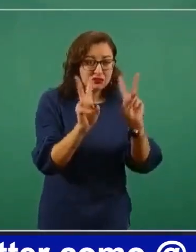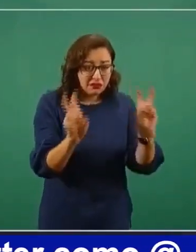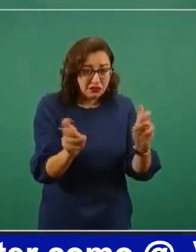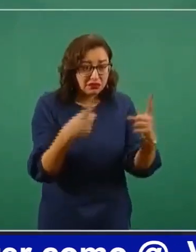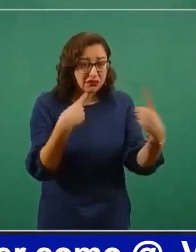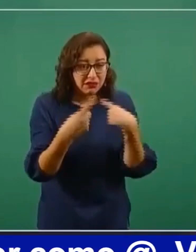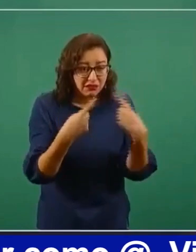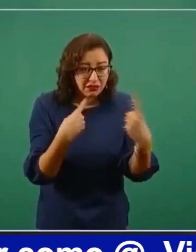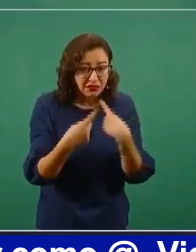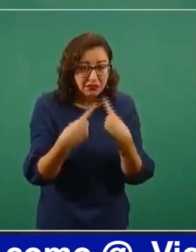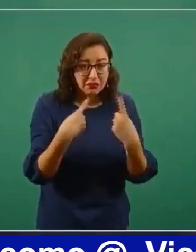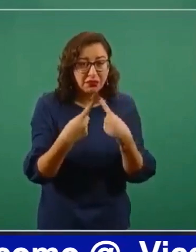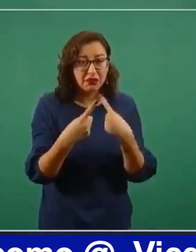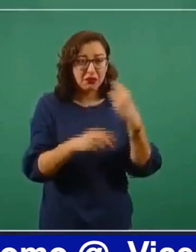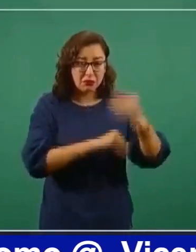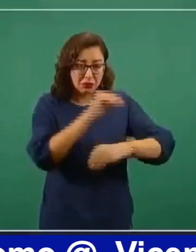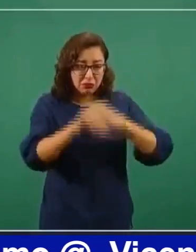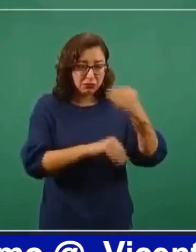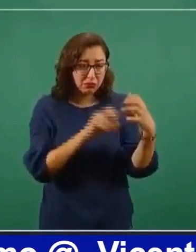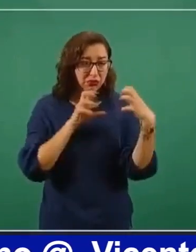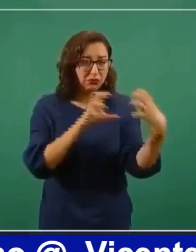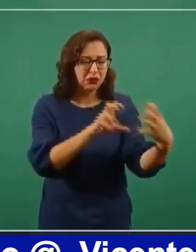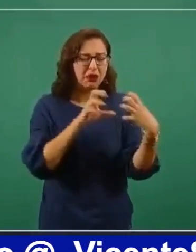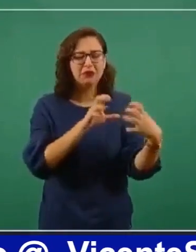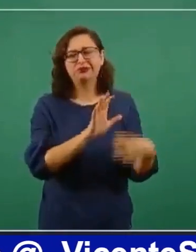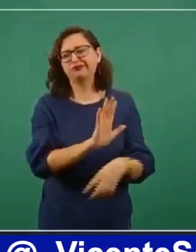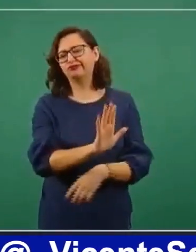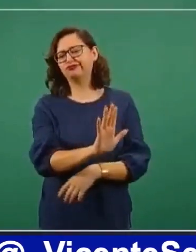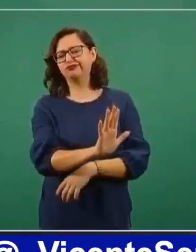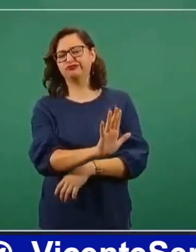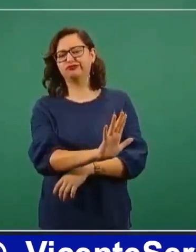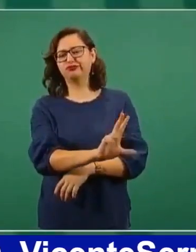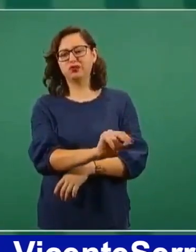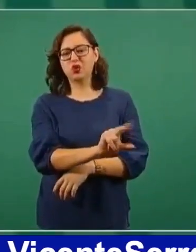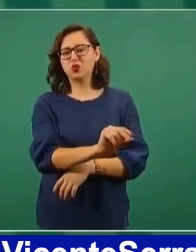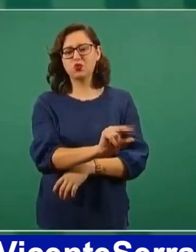ir a una confrontación política.